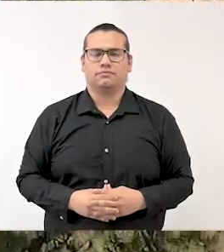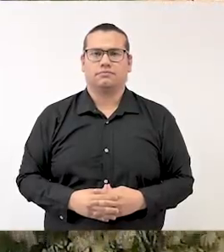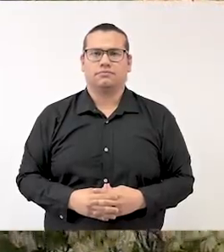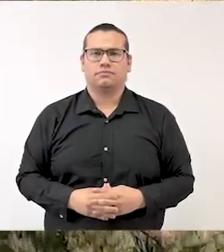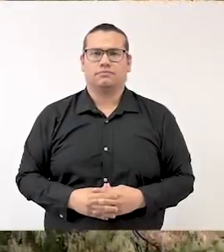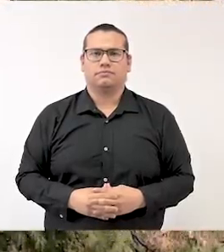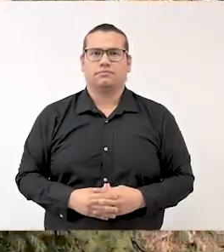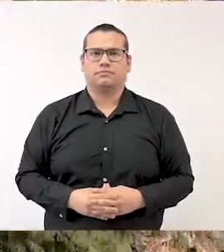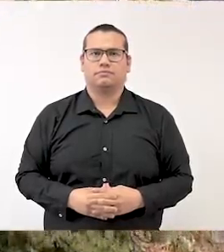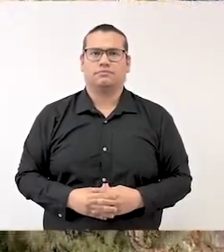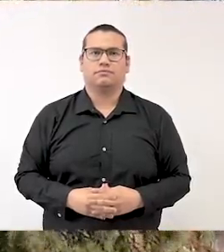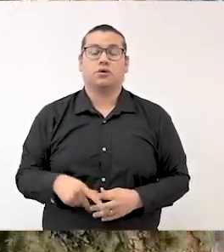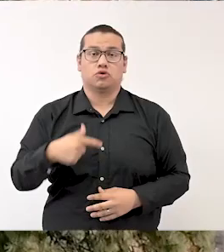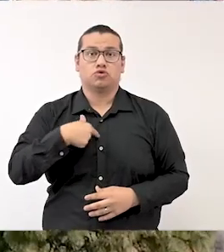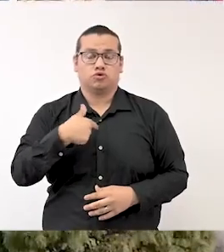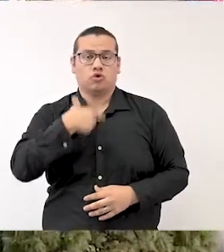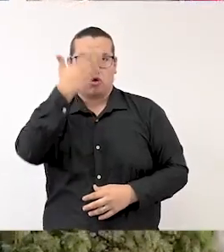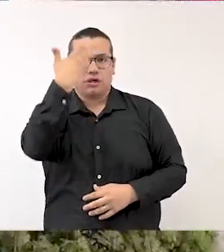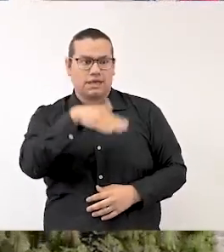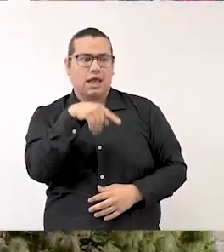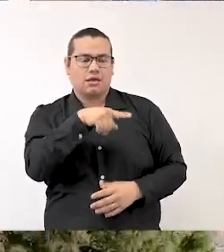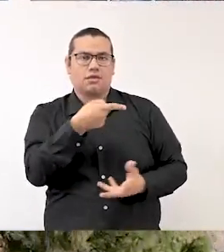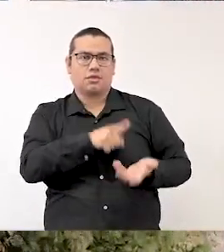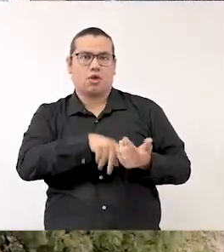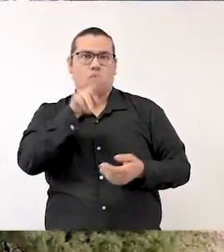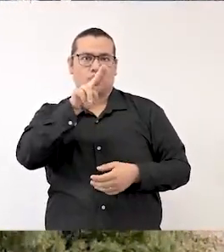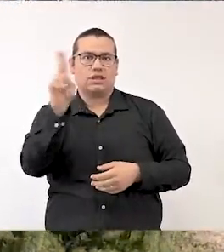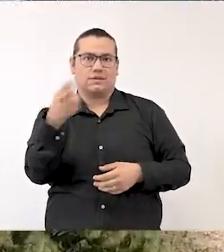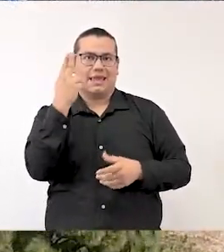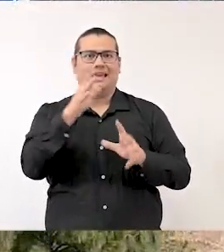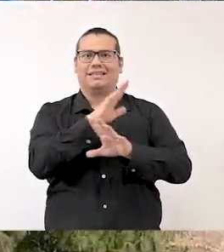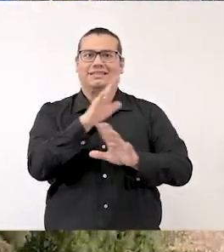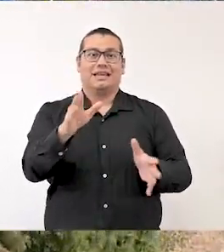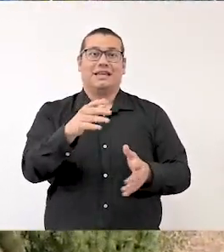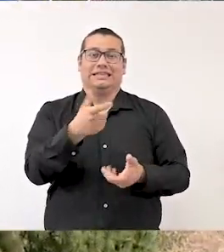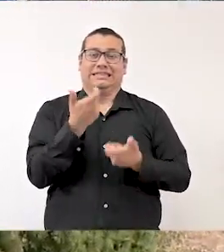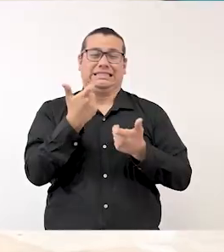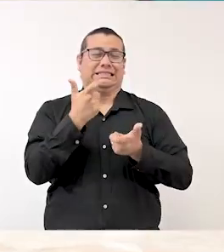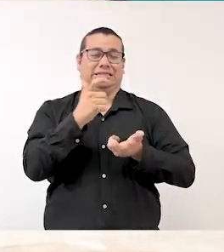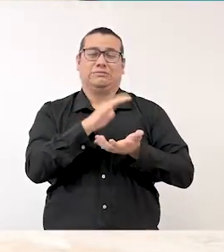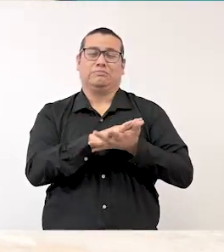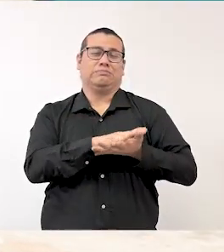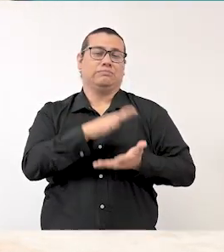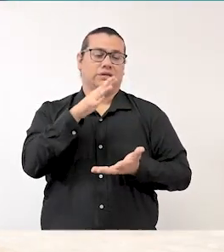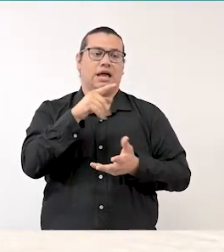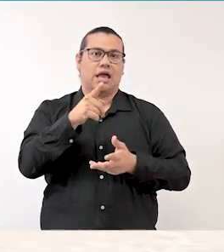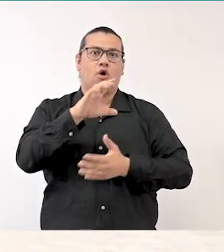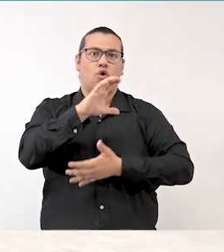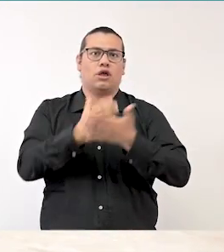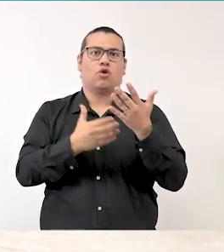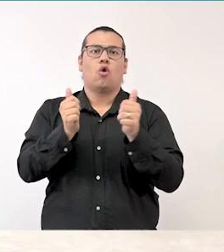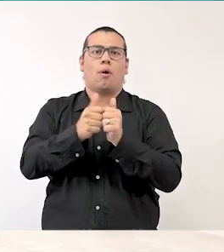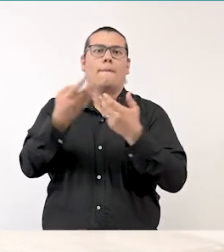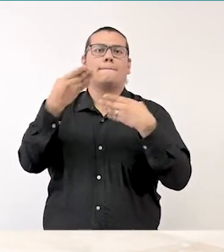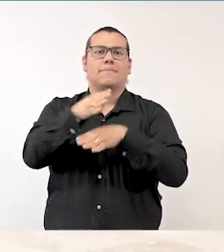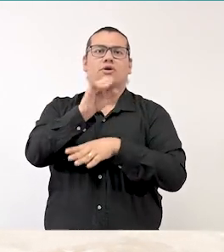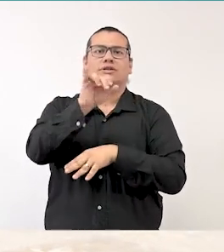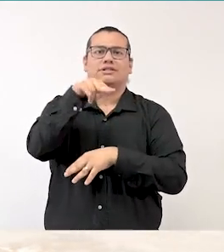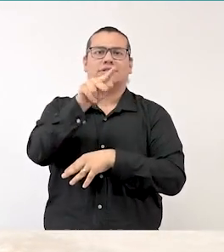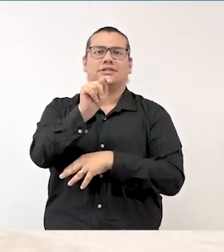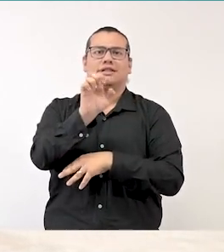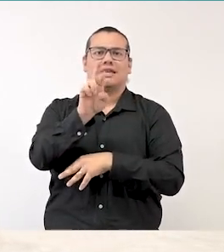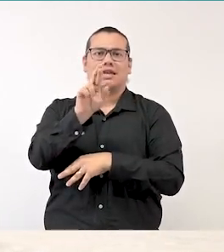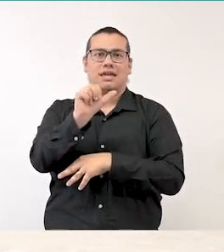Me enteré que la UAM pudo por fin cubrir el crédito millonario que se había contratado con el Banco Interacciones. Es una muy buena